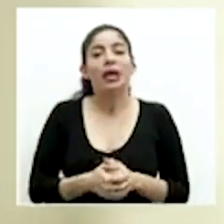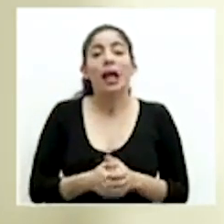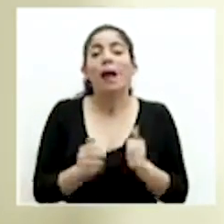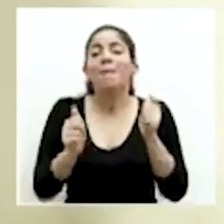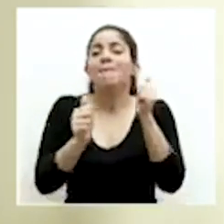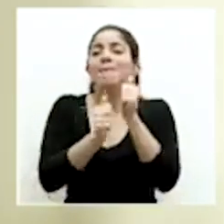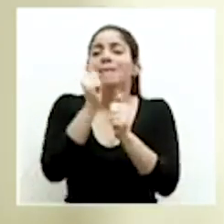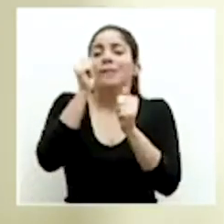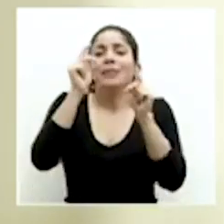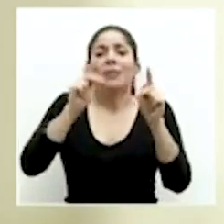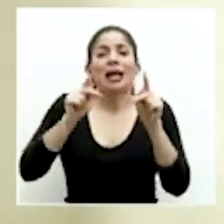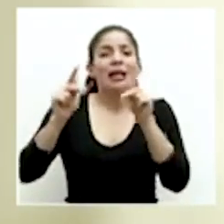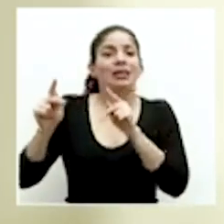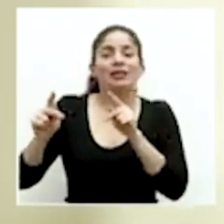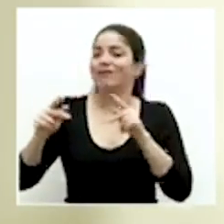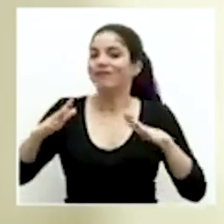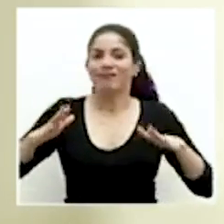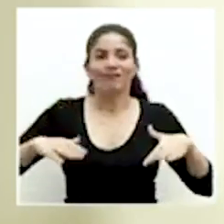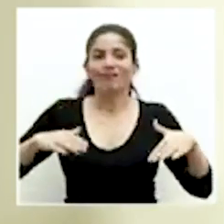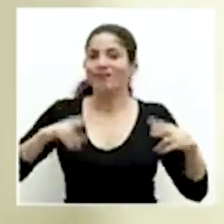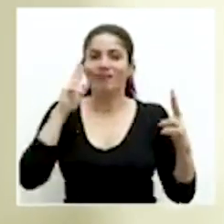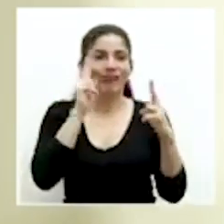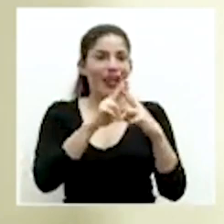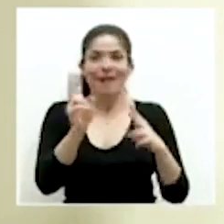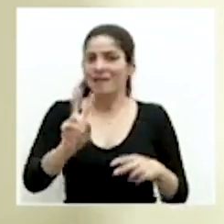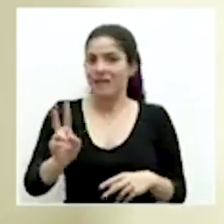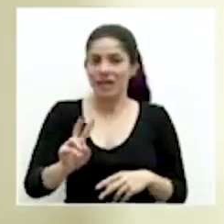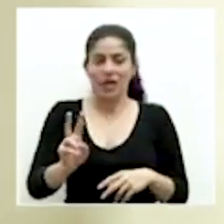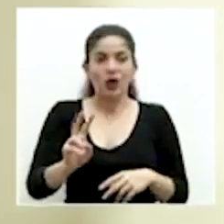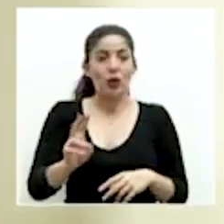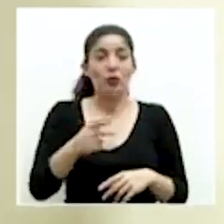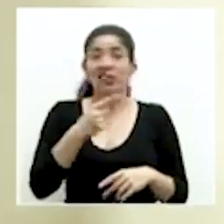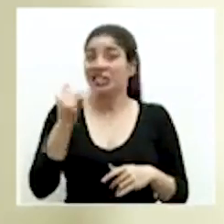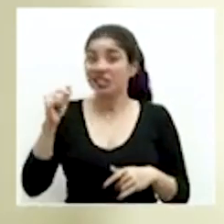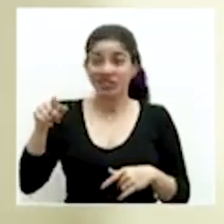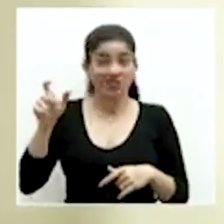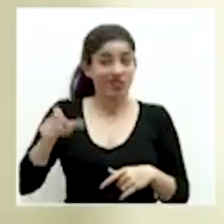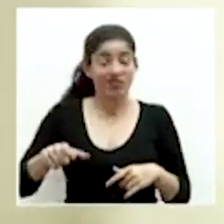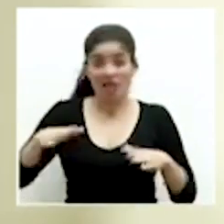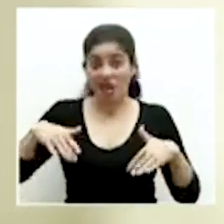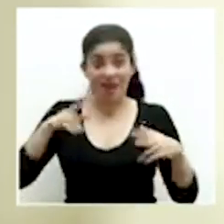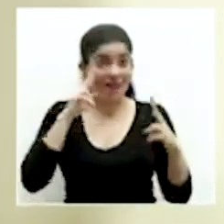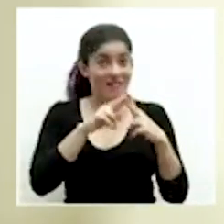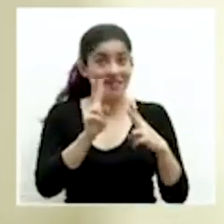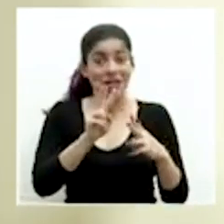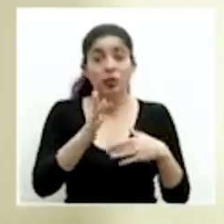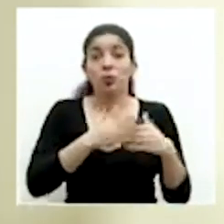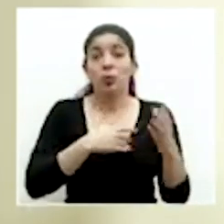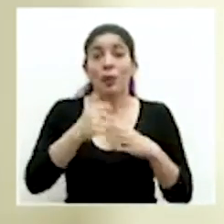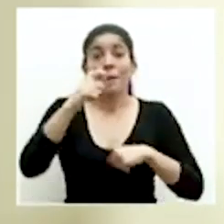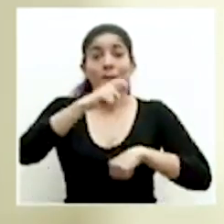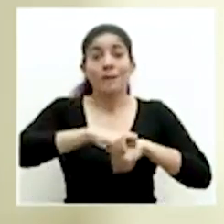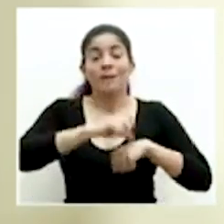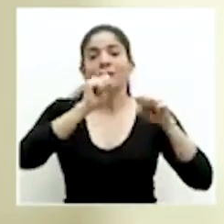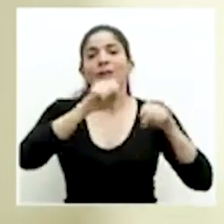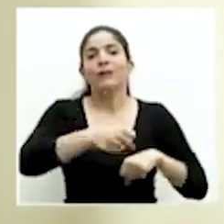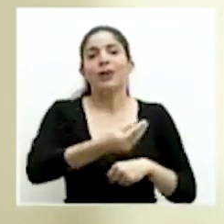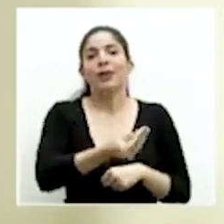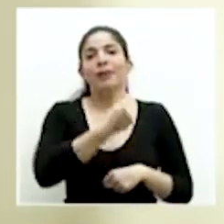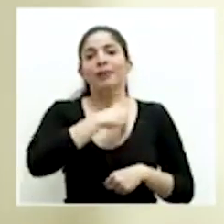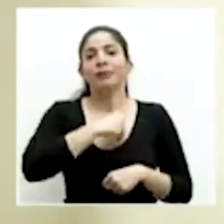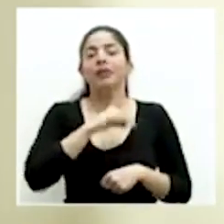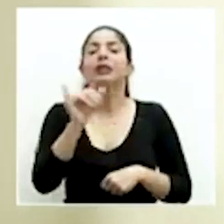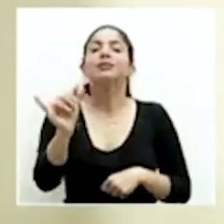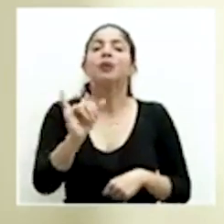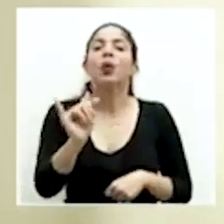gran mayoría de la población no ha estado expuesta al virus y al no estar expuesta en cualquier momento puede agarrar eso es